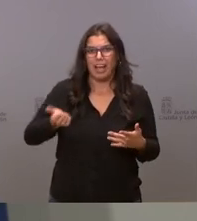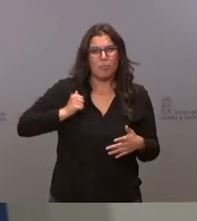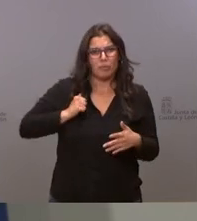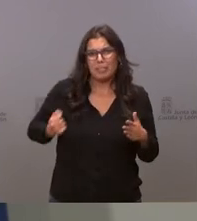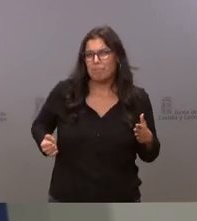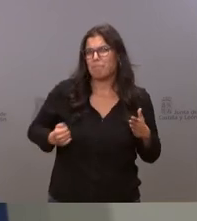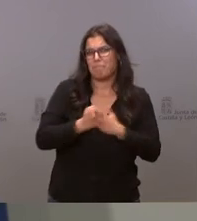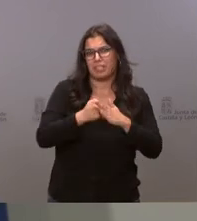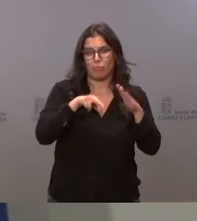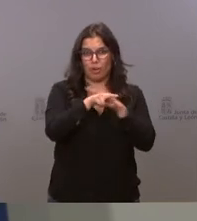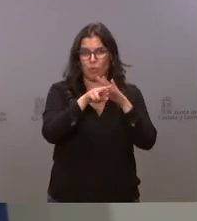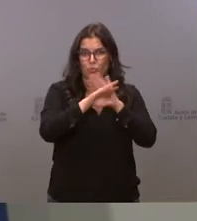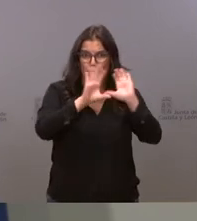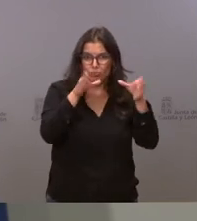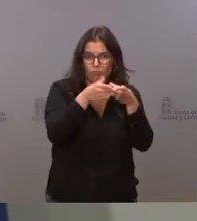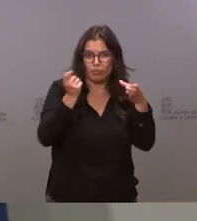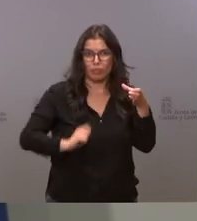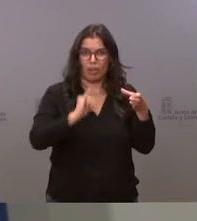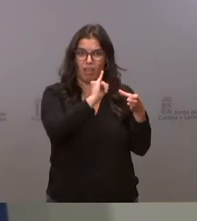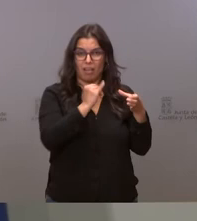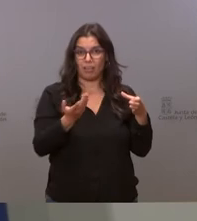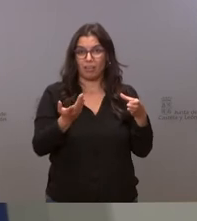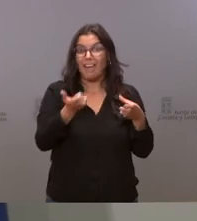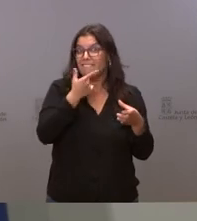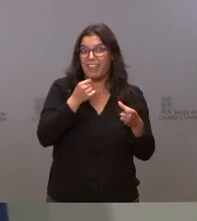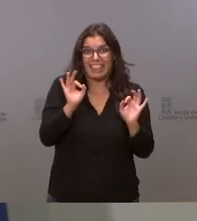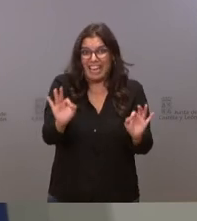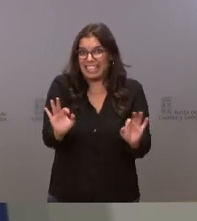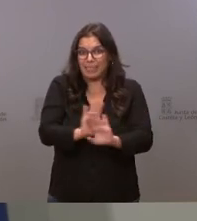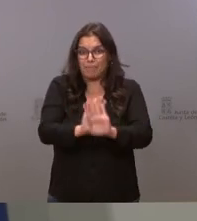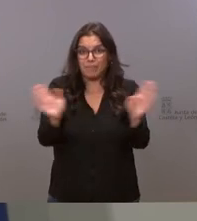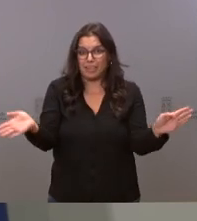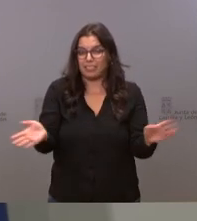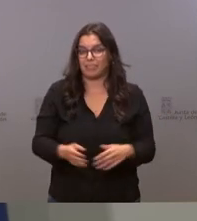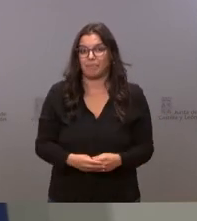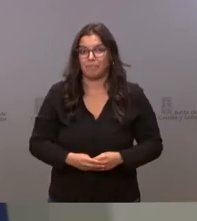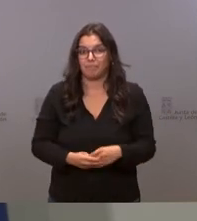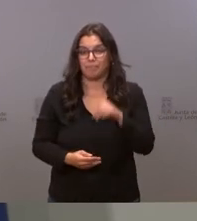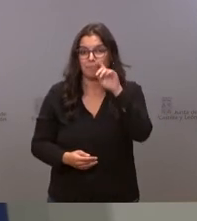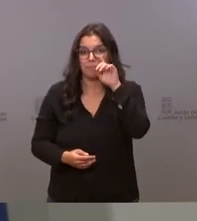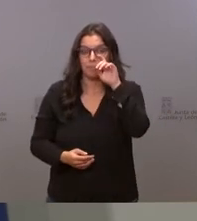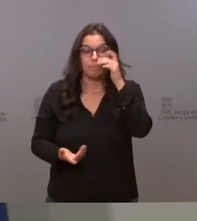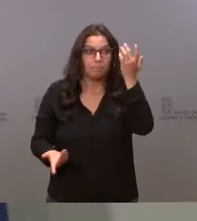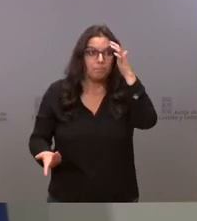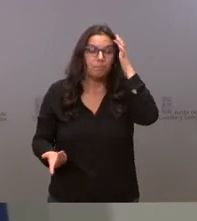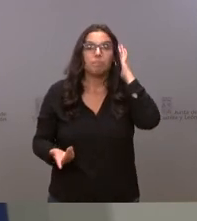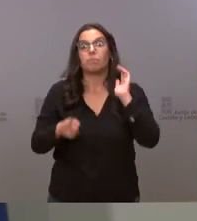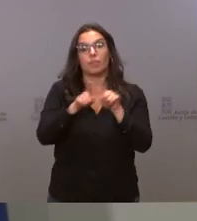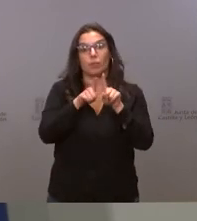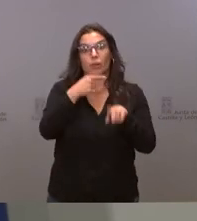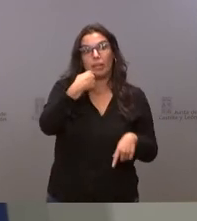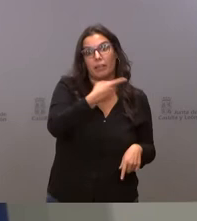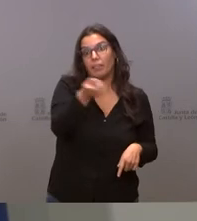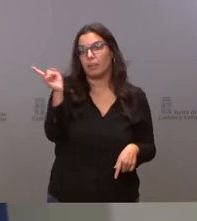posible de los profesionales que tenemos es tan fácil como eso es tan fácil como decirle a nuestros ciudadanos